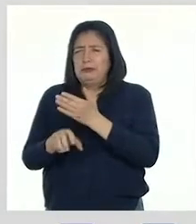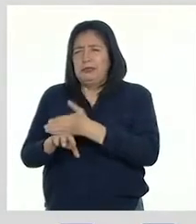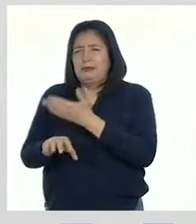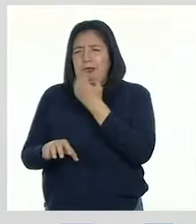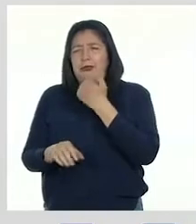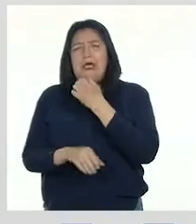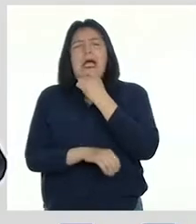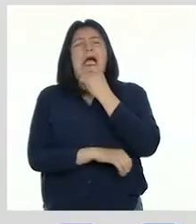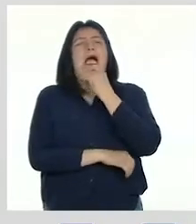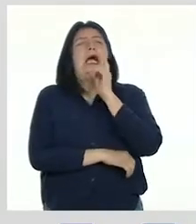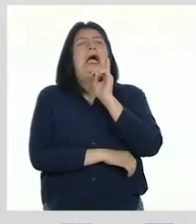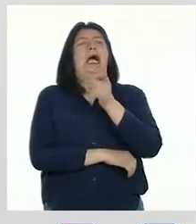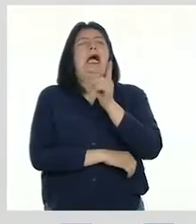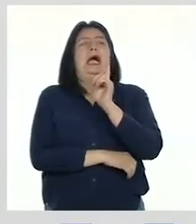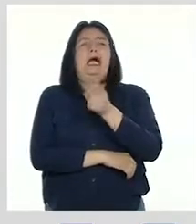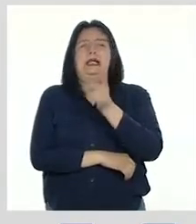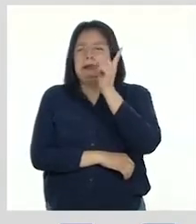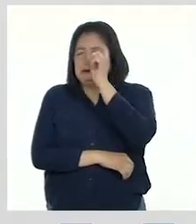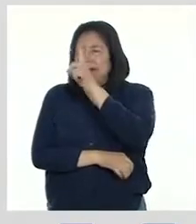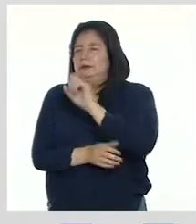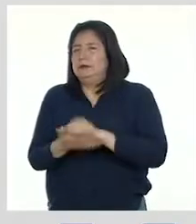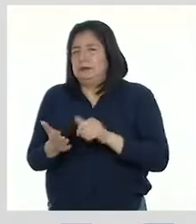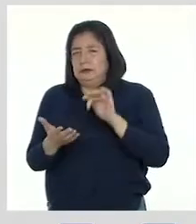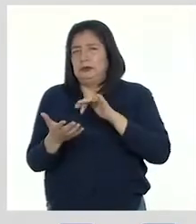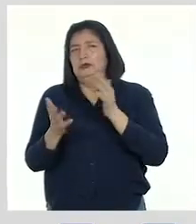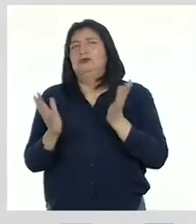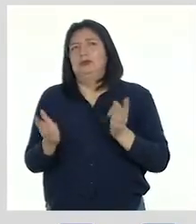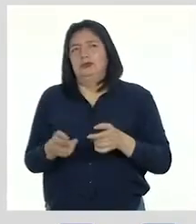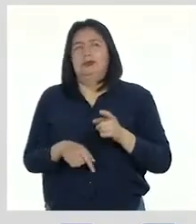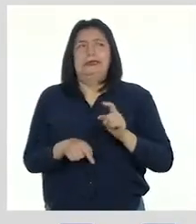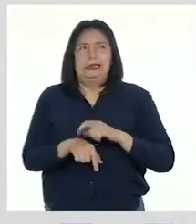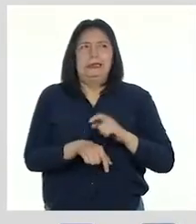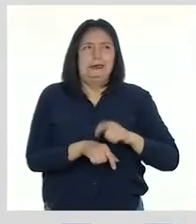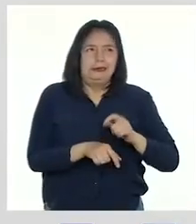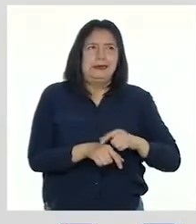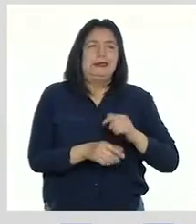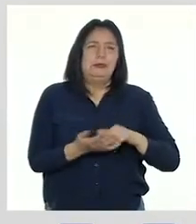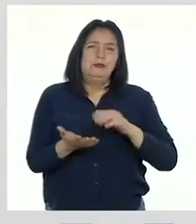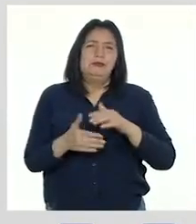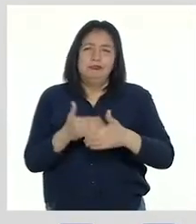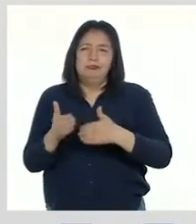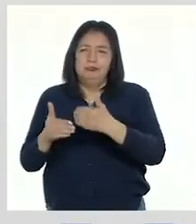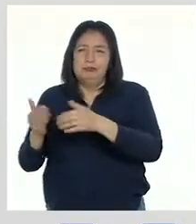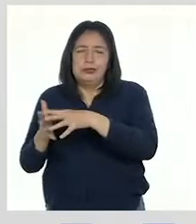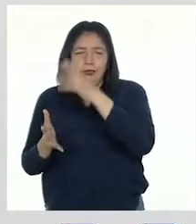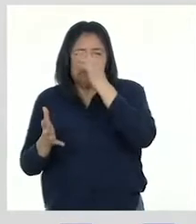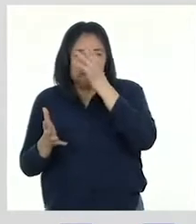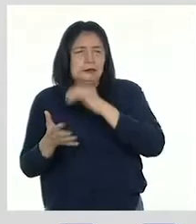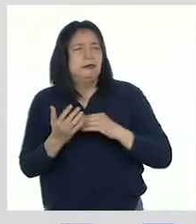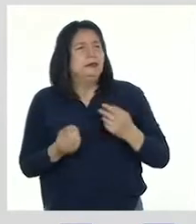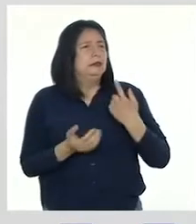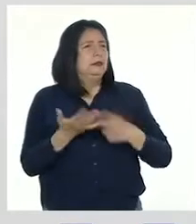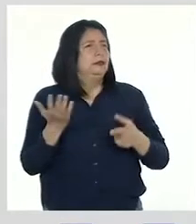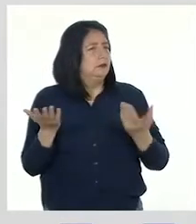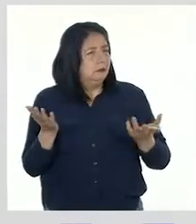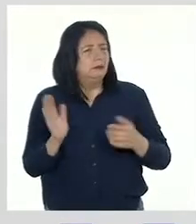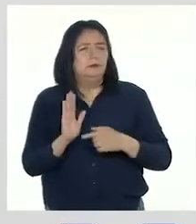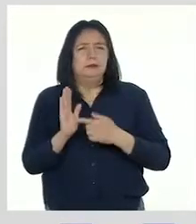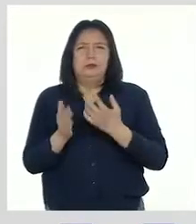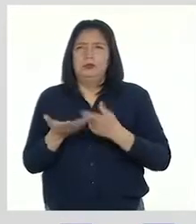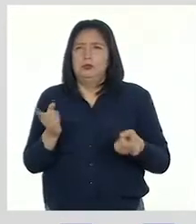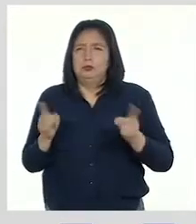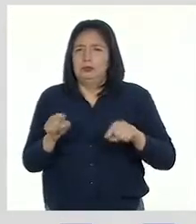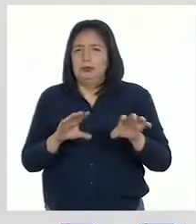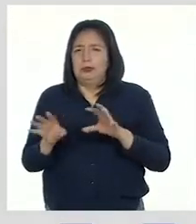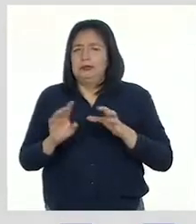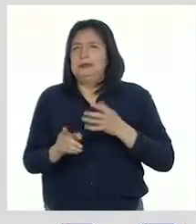Ah, claro. Las dificultades que tienen los estudiantes durante el proceso mismo de aprender y que se hacen evidentes al momento